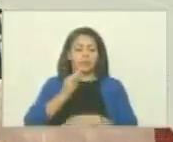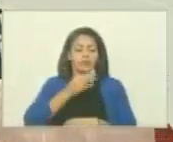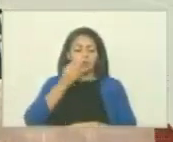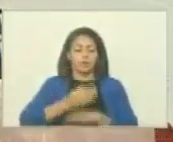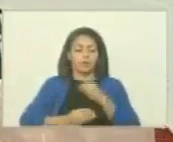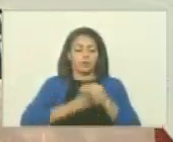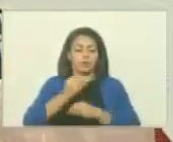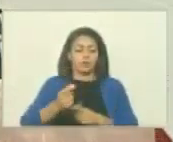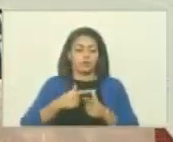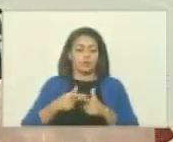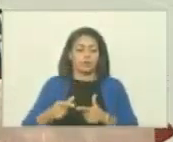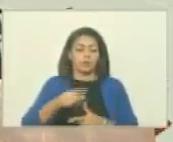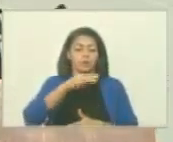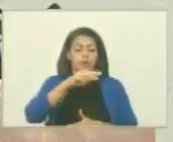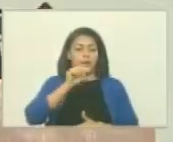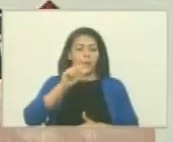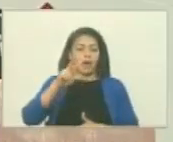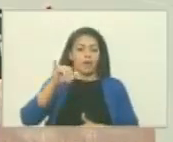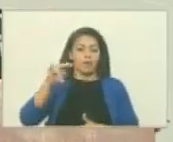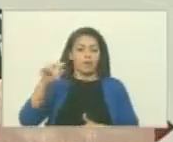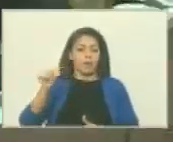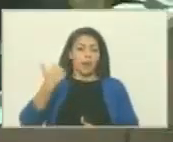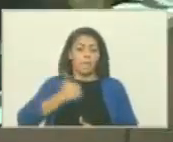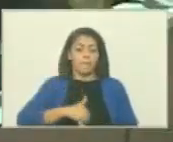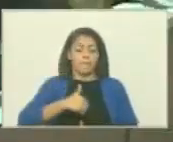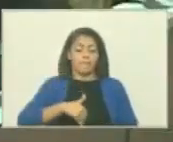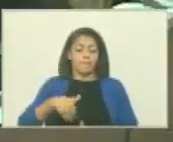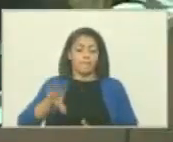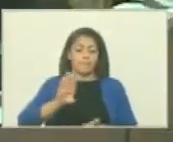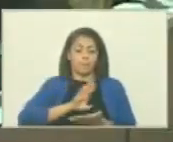que las Malvinas son argentinas